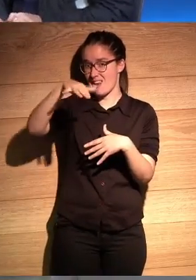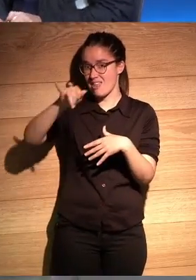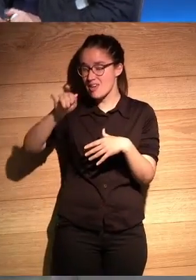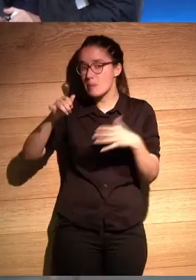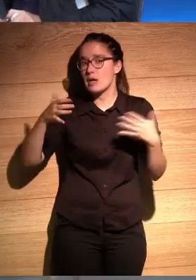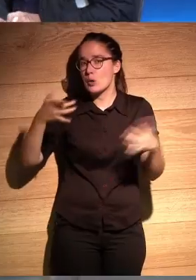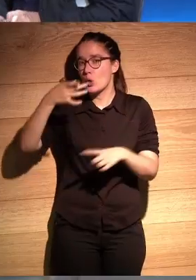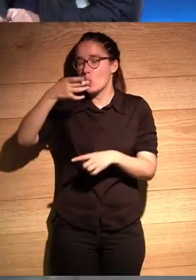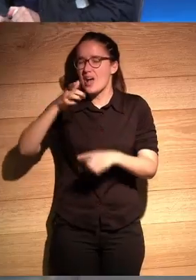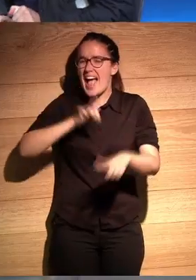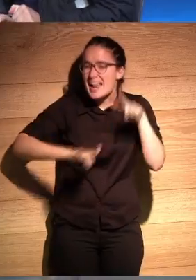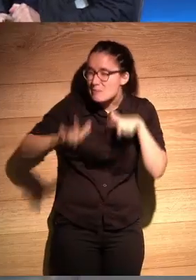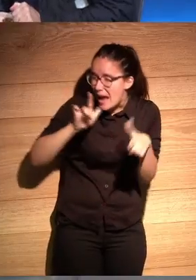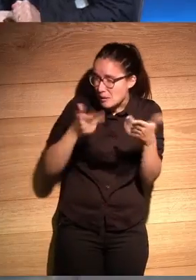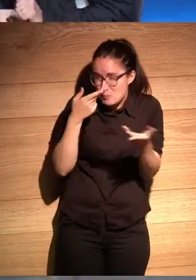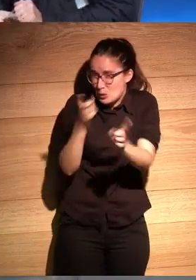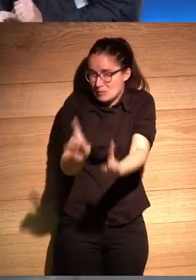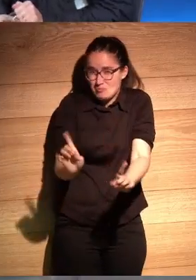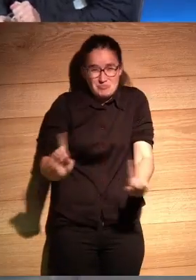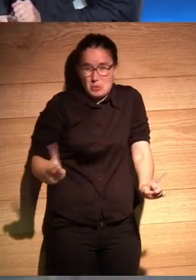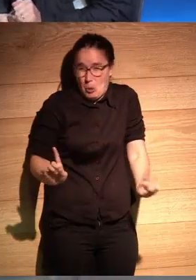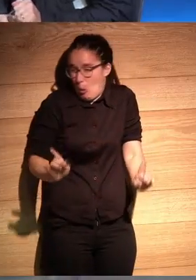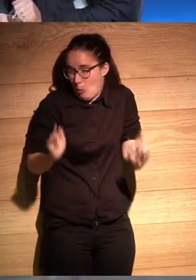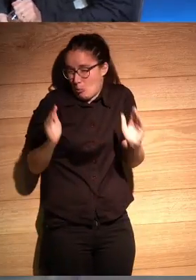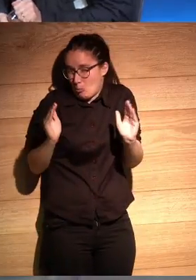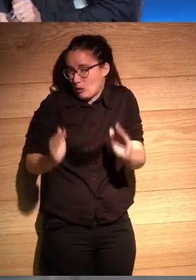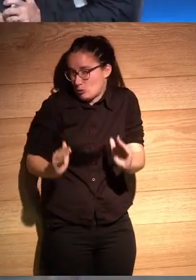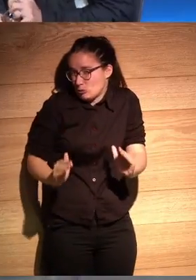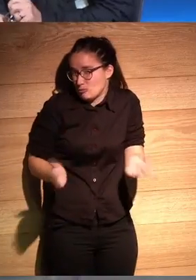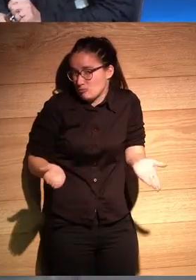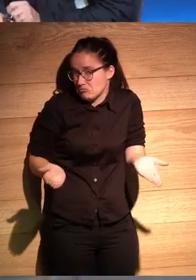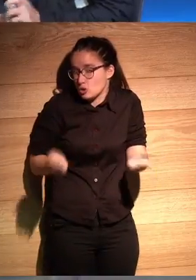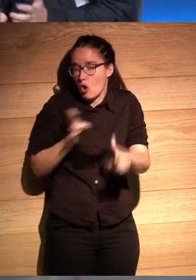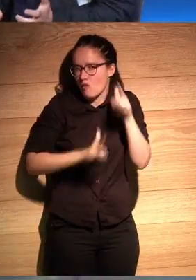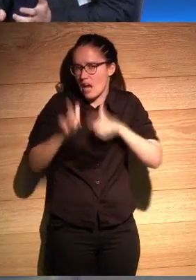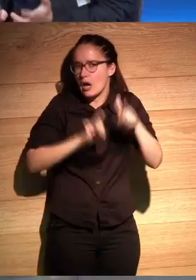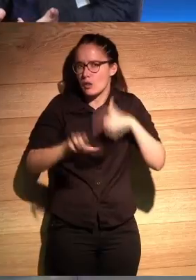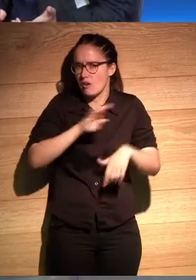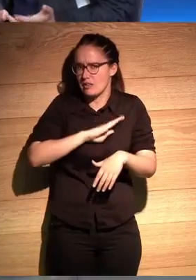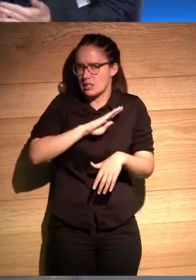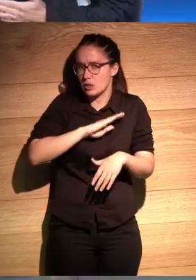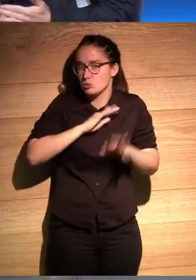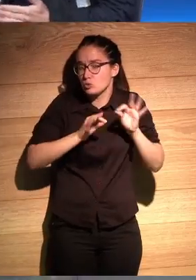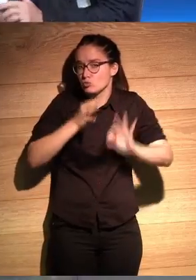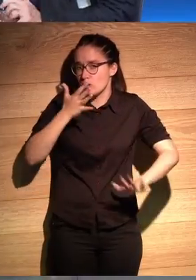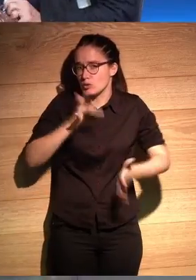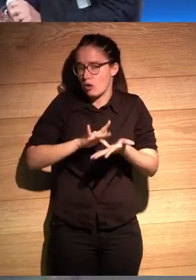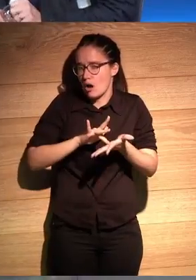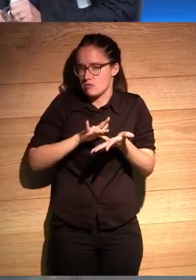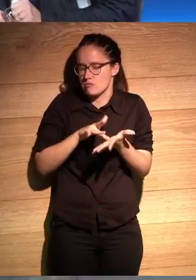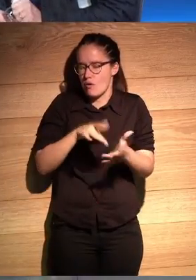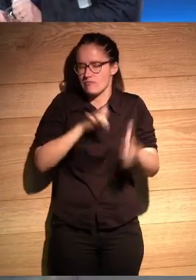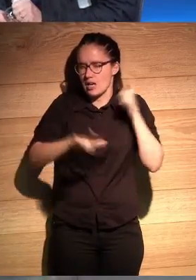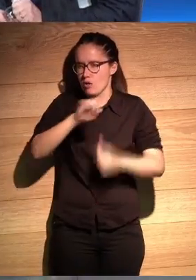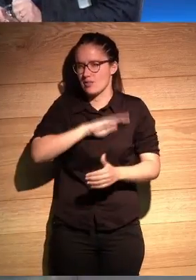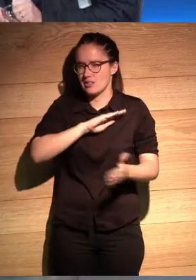pero pero el viaje como tal no te interesa no, cada vez menos además yo viajé mucho a la edad que por suerte tuve suerte de poder